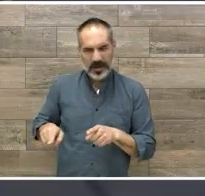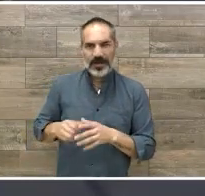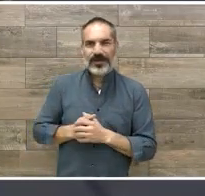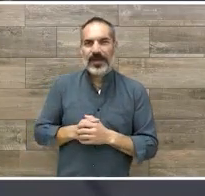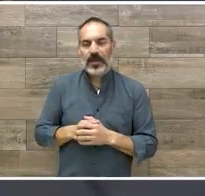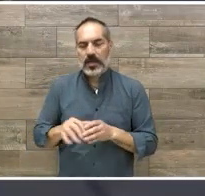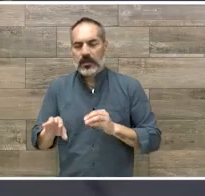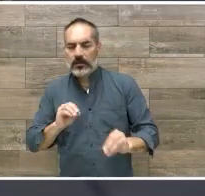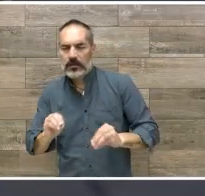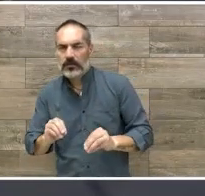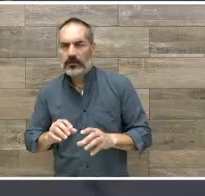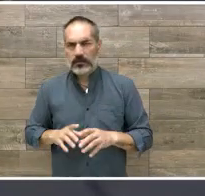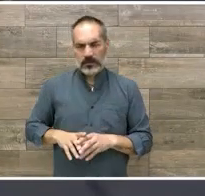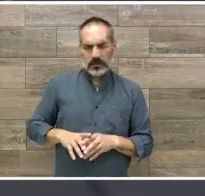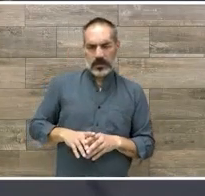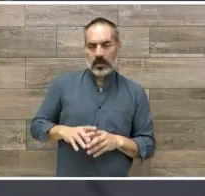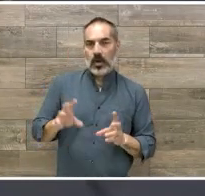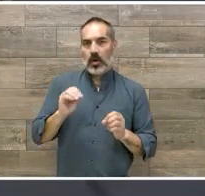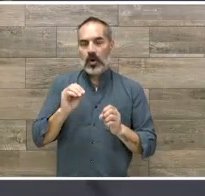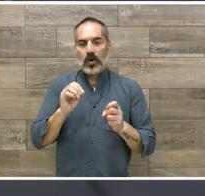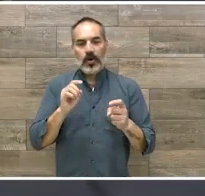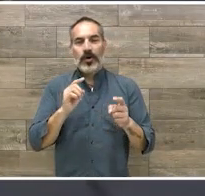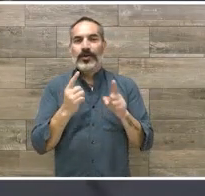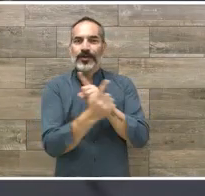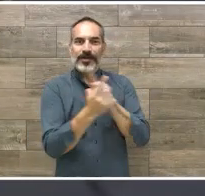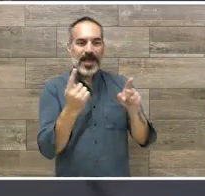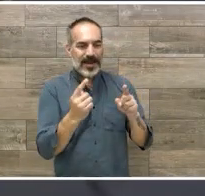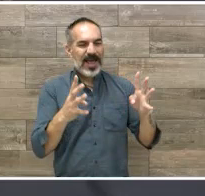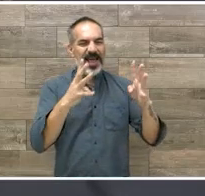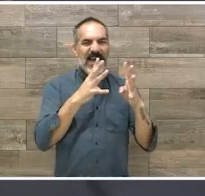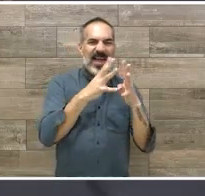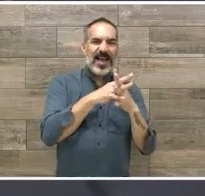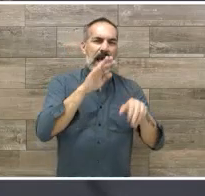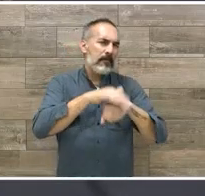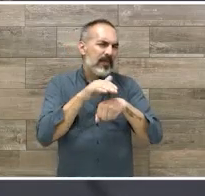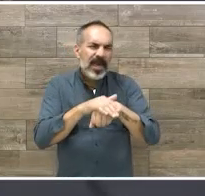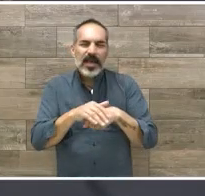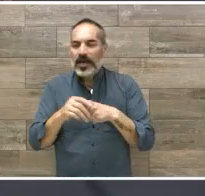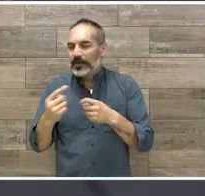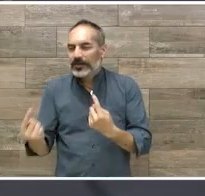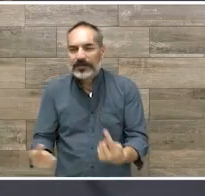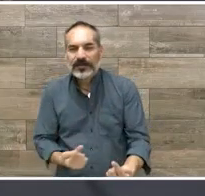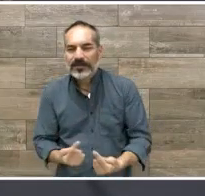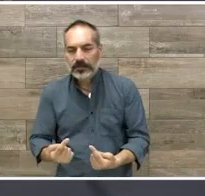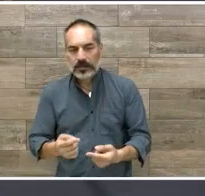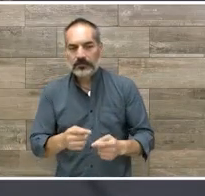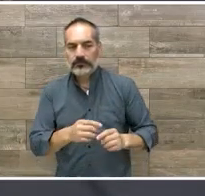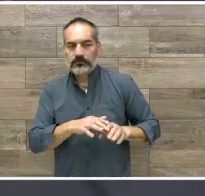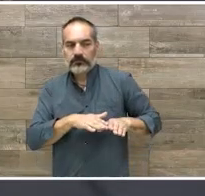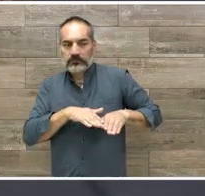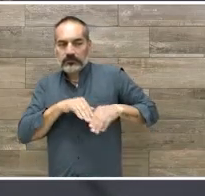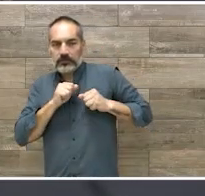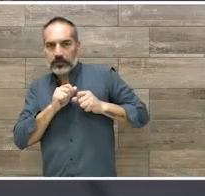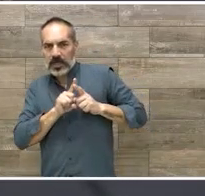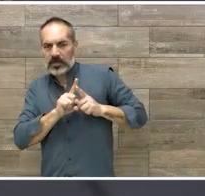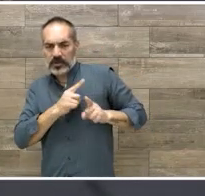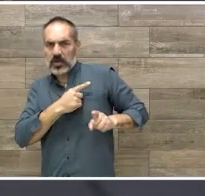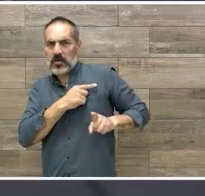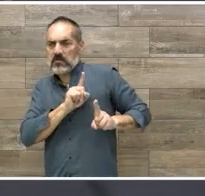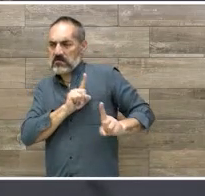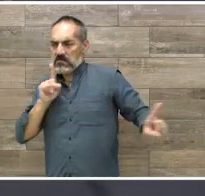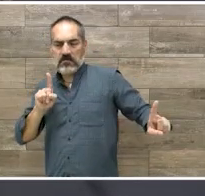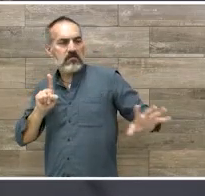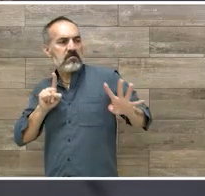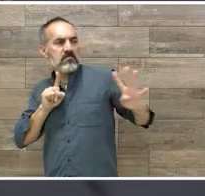o ya no interactúa con el ambiente de la misma manera. ¿Qué es lo que sucede? Que empiezan a tener conductas que no